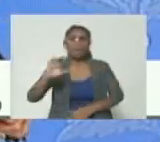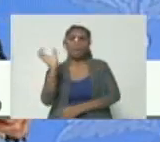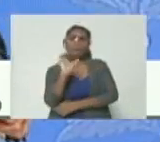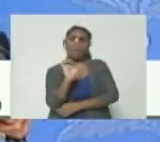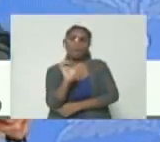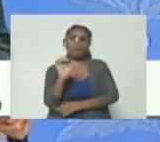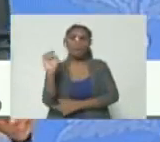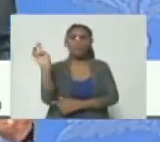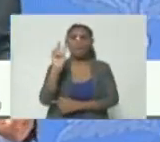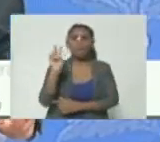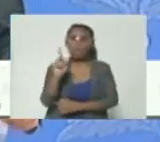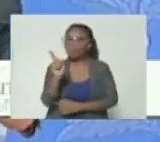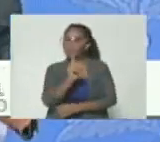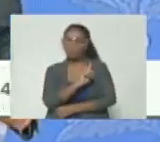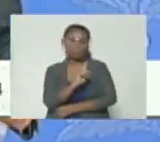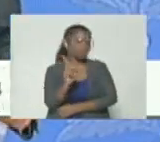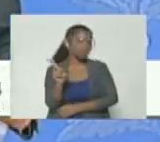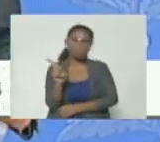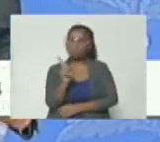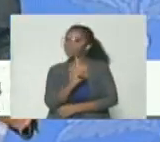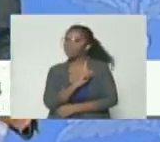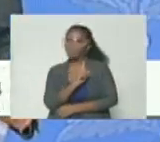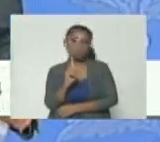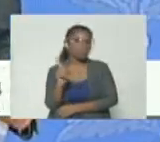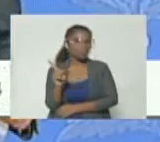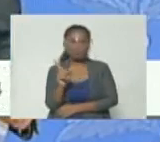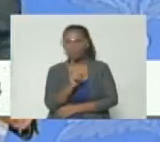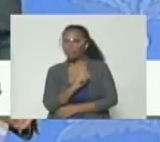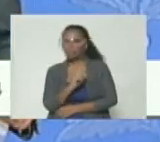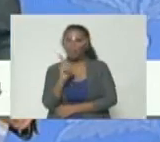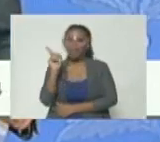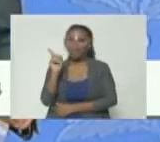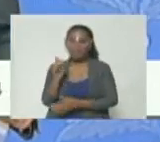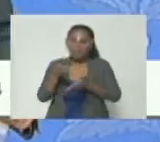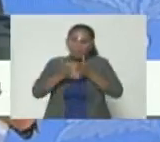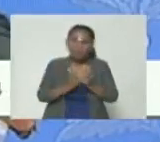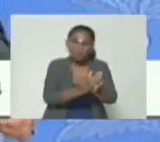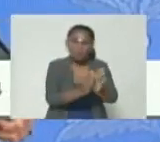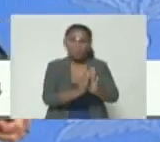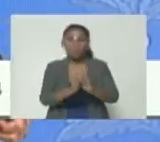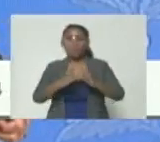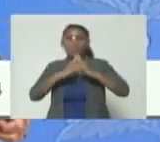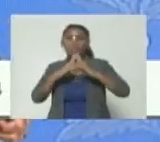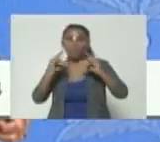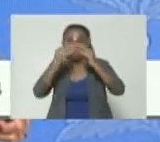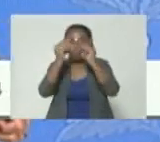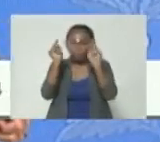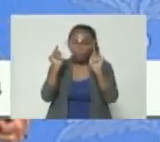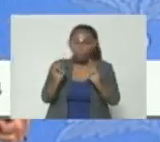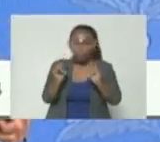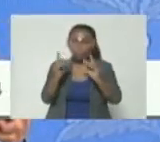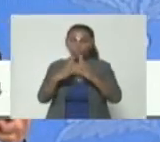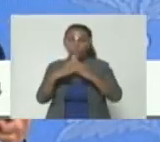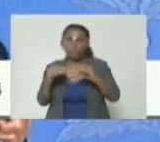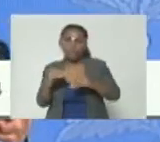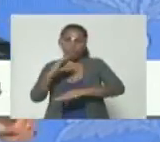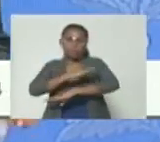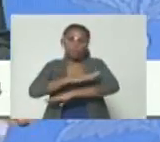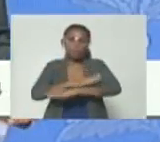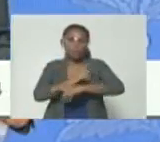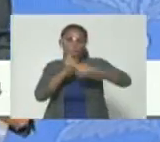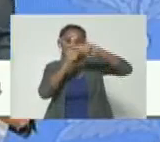venezolano no las trincheras el garitaje las acciones de